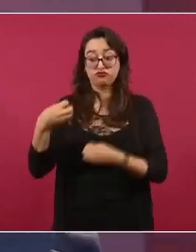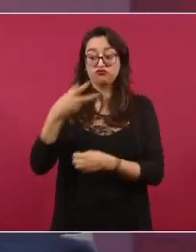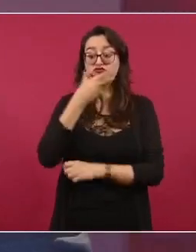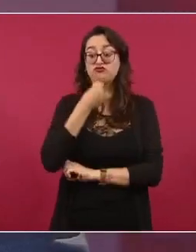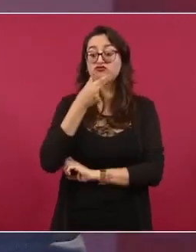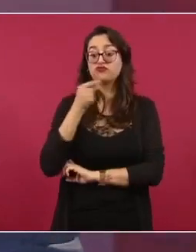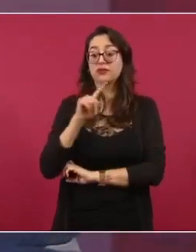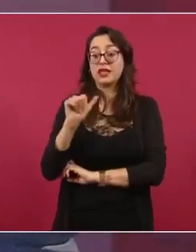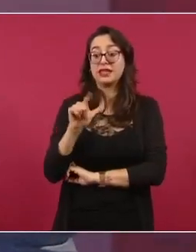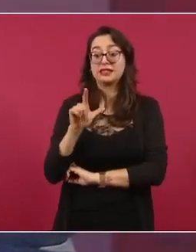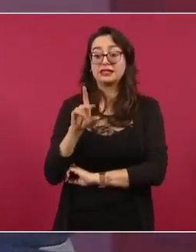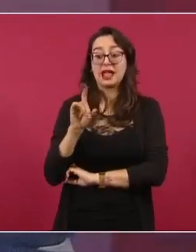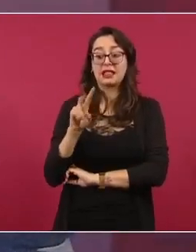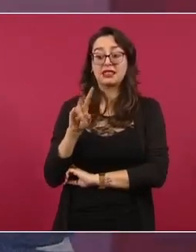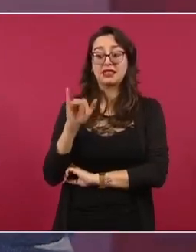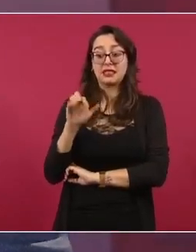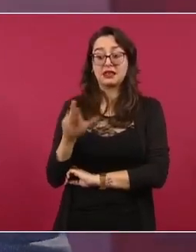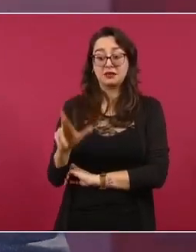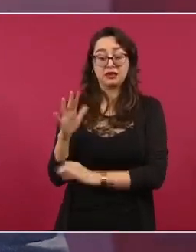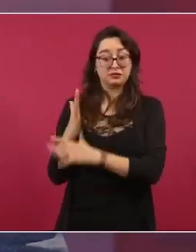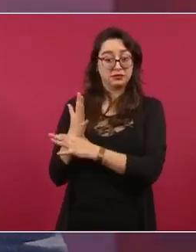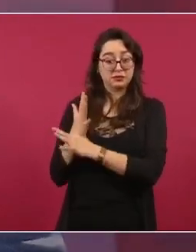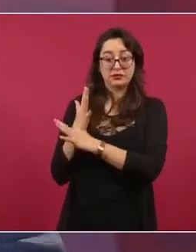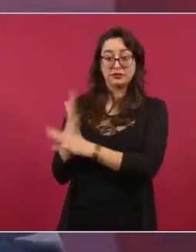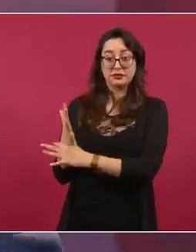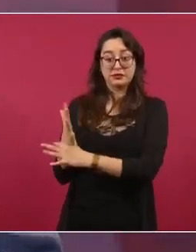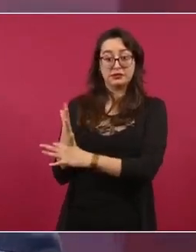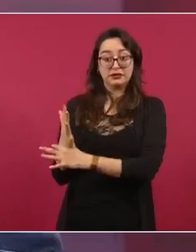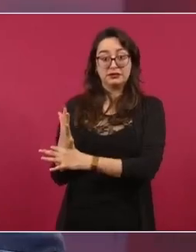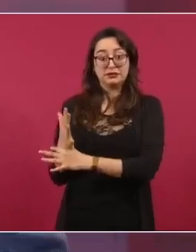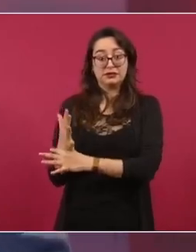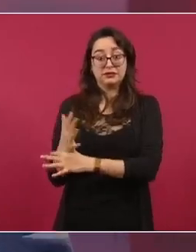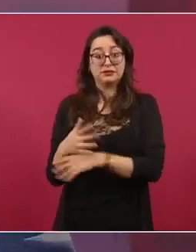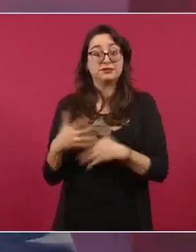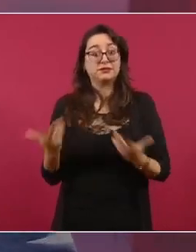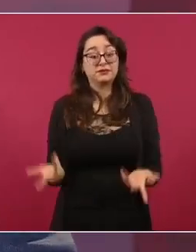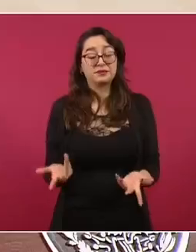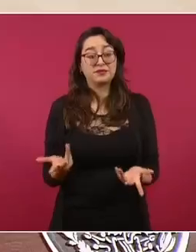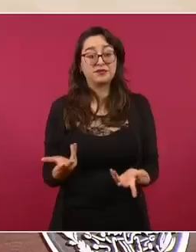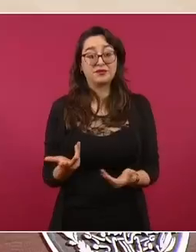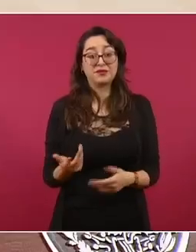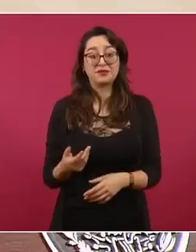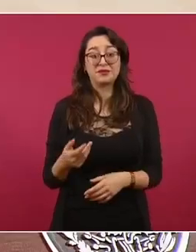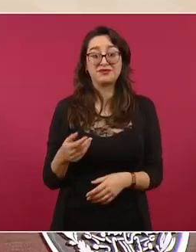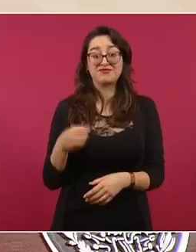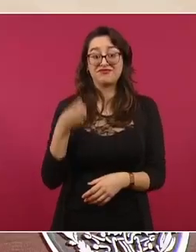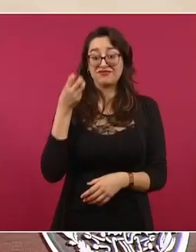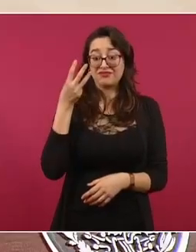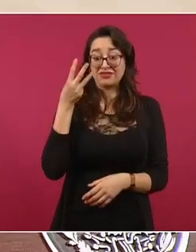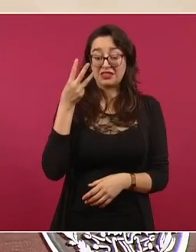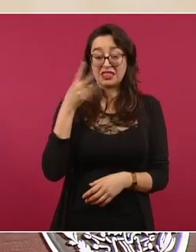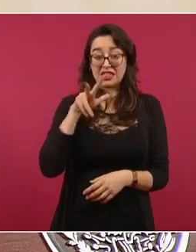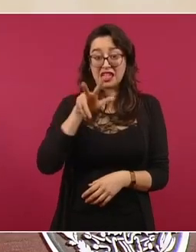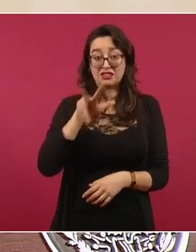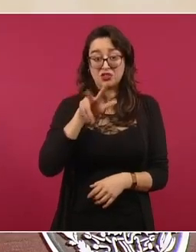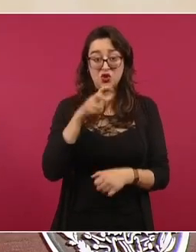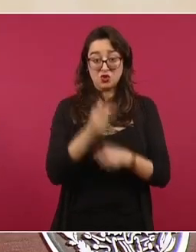se aplicó durante tres excepción consecutivos.